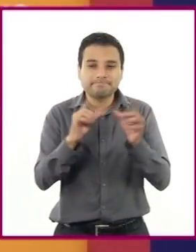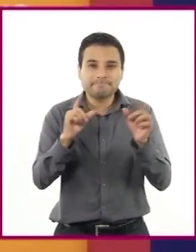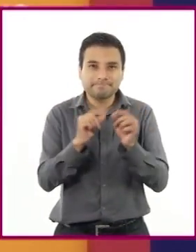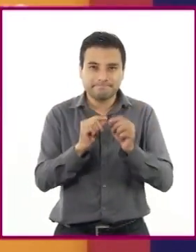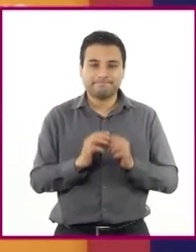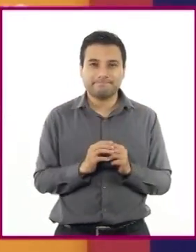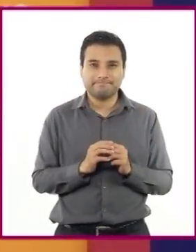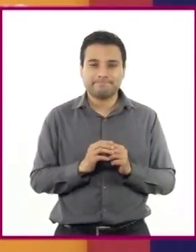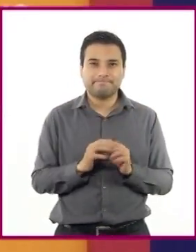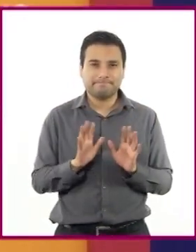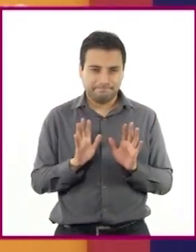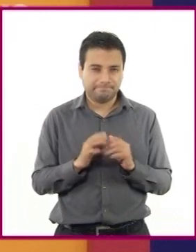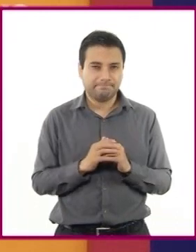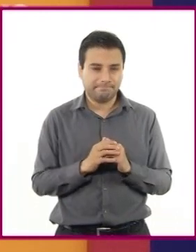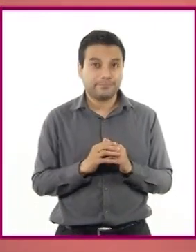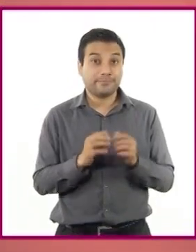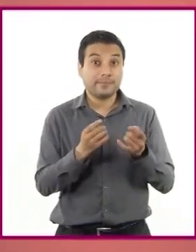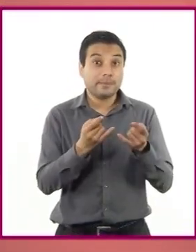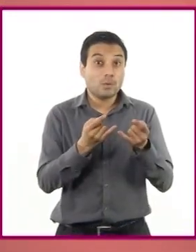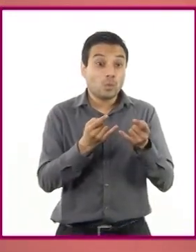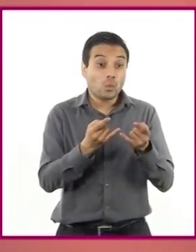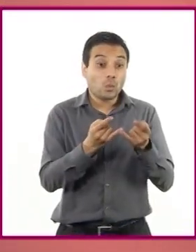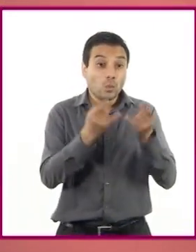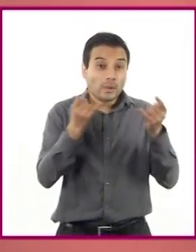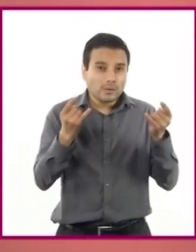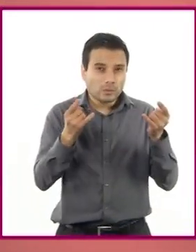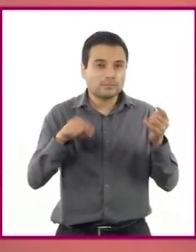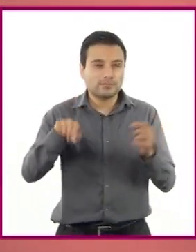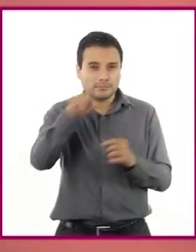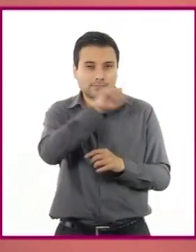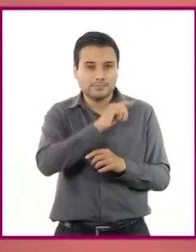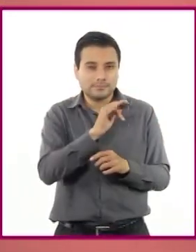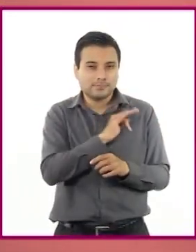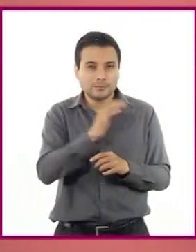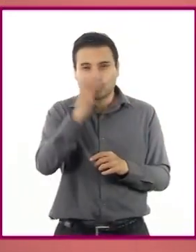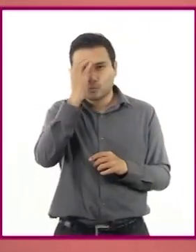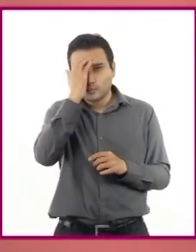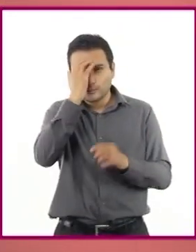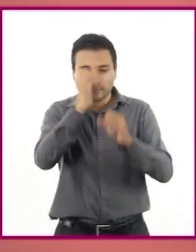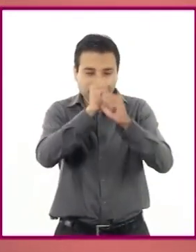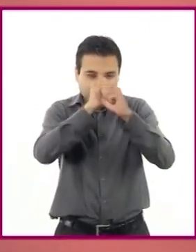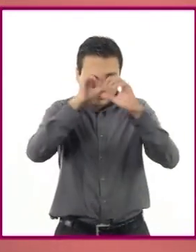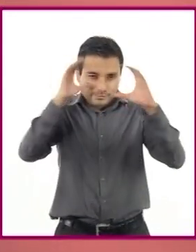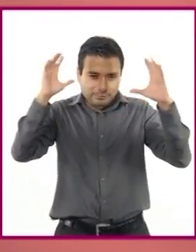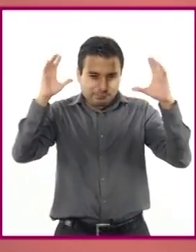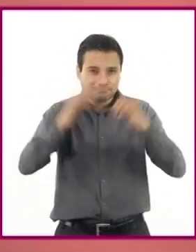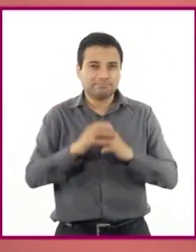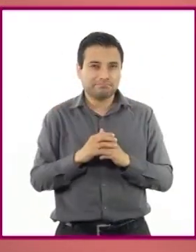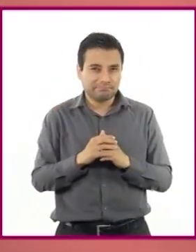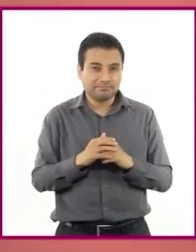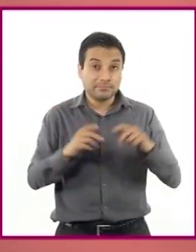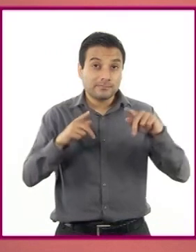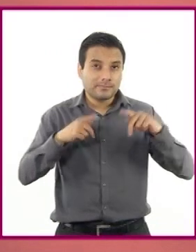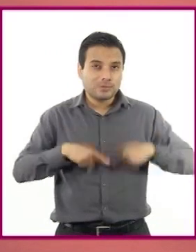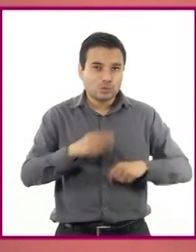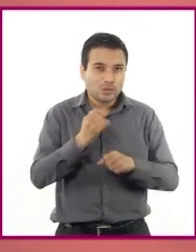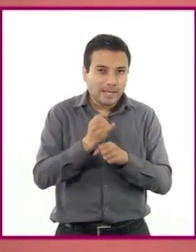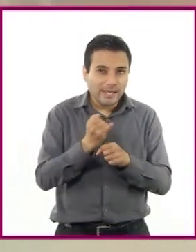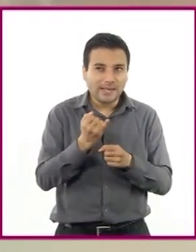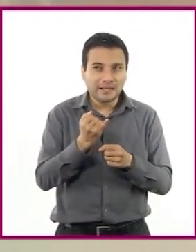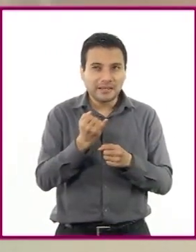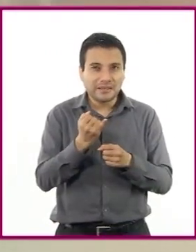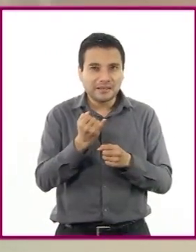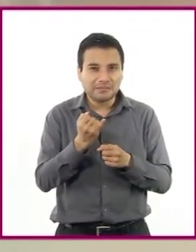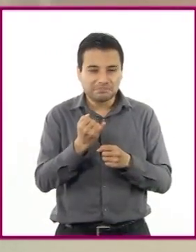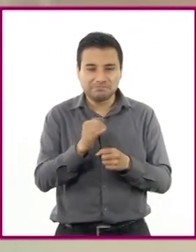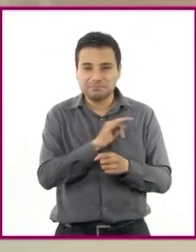pero al menos nos sirve para darnos una idea de la historia, de la trama y de los personajes. Ahora